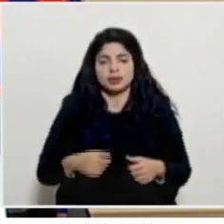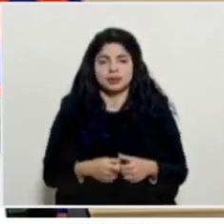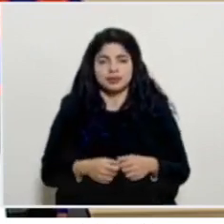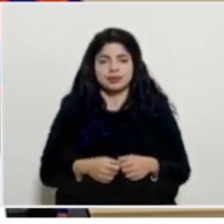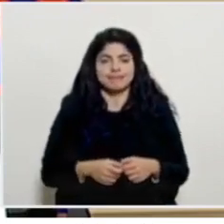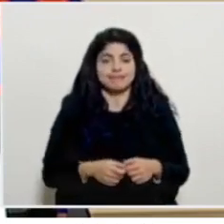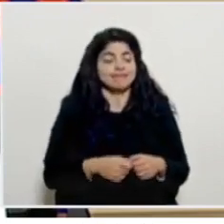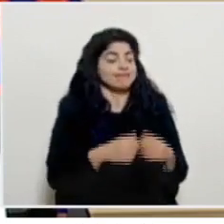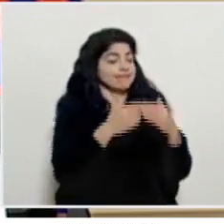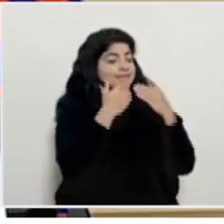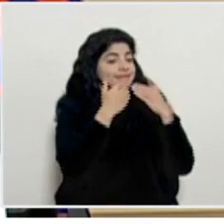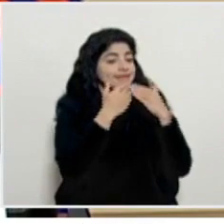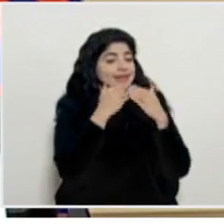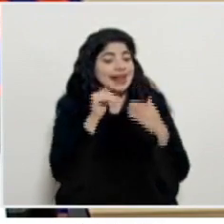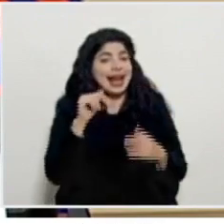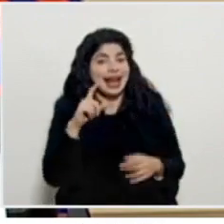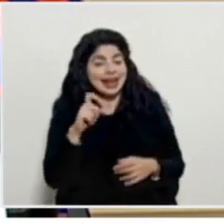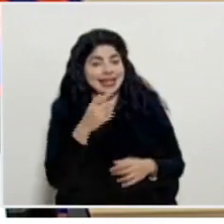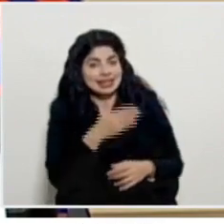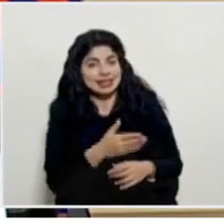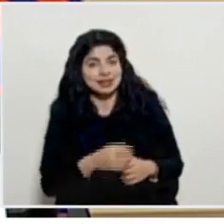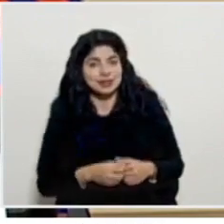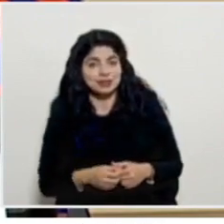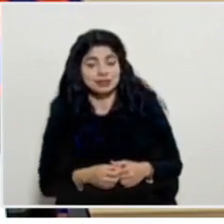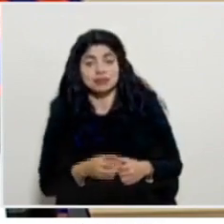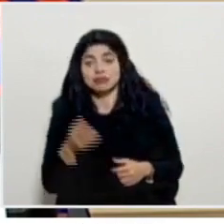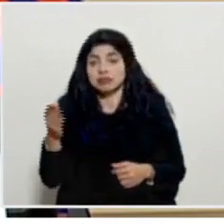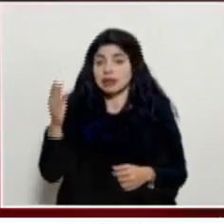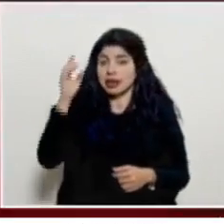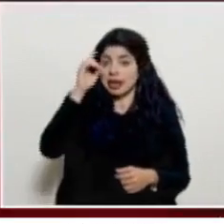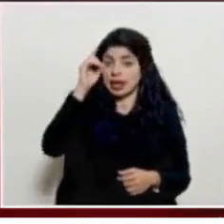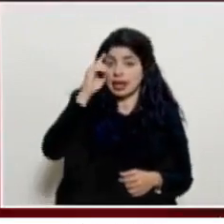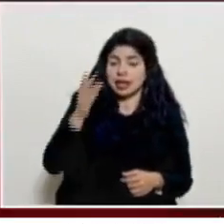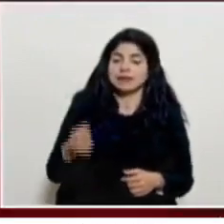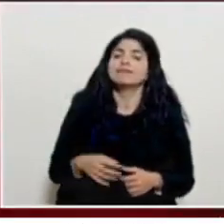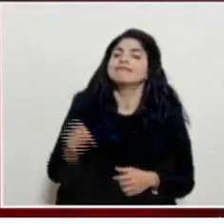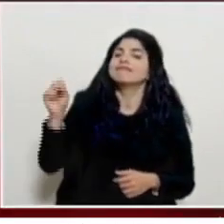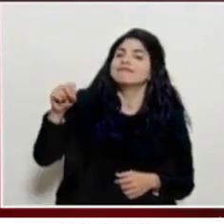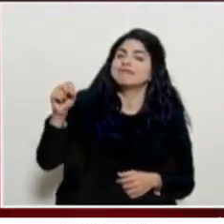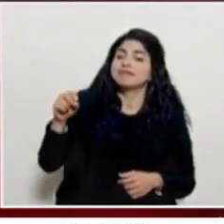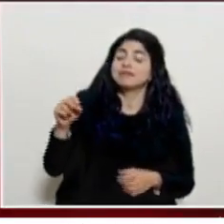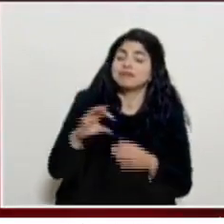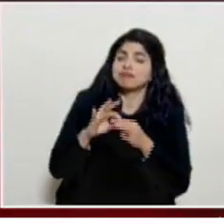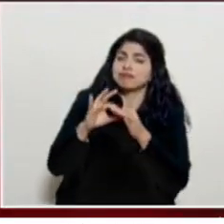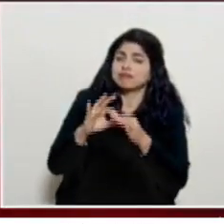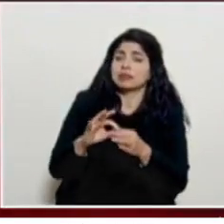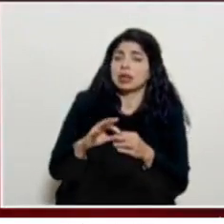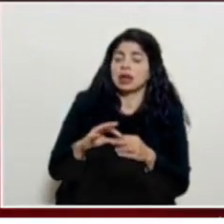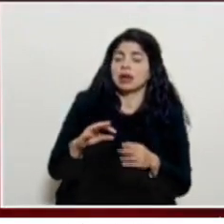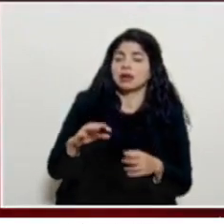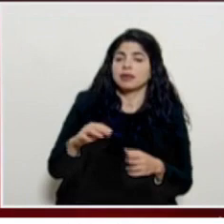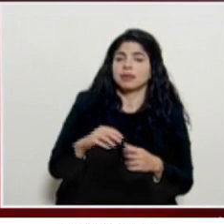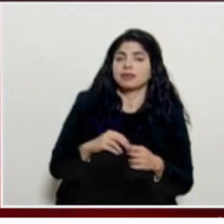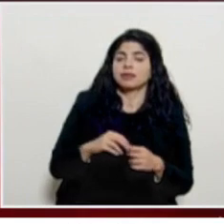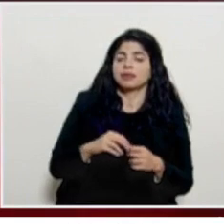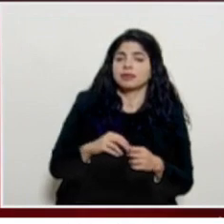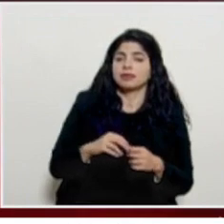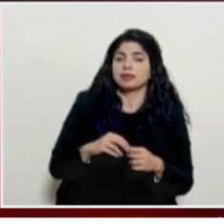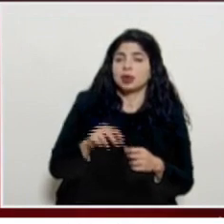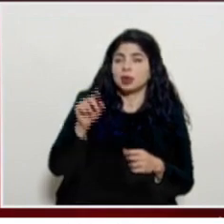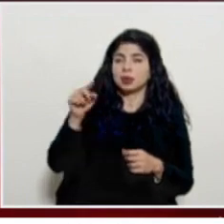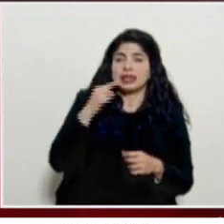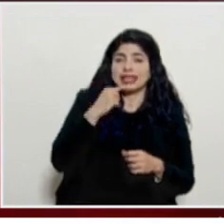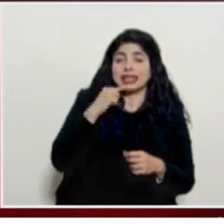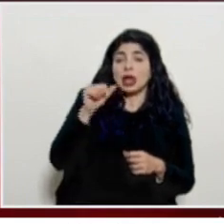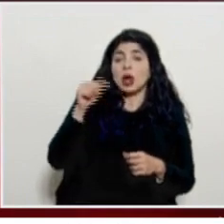Muchísimas gracias Don Alex Don Daniel Con respecto a la posición que usted